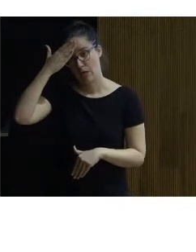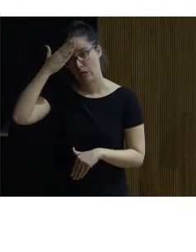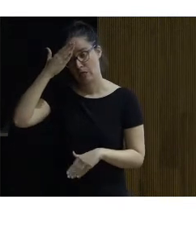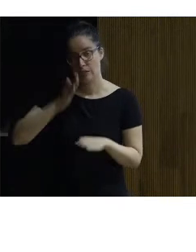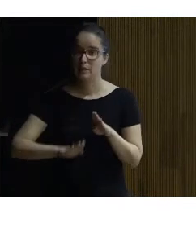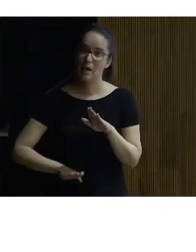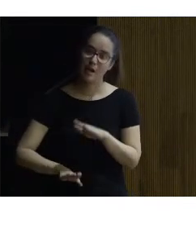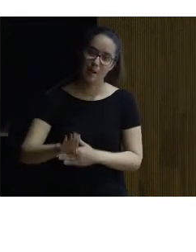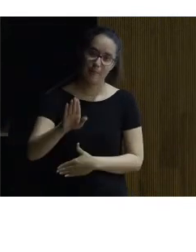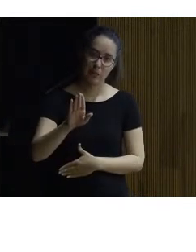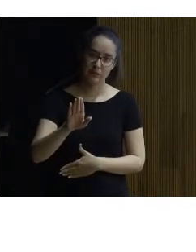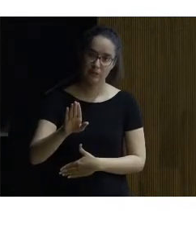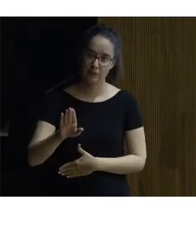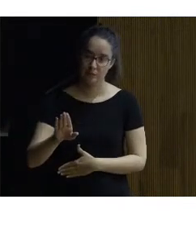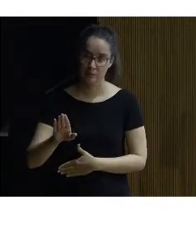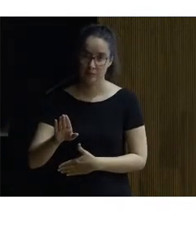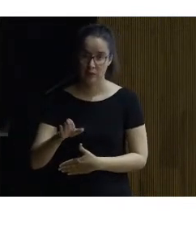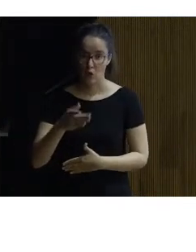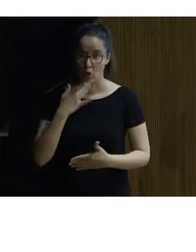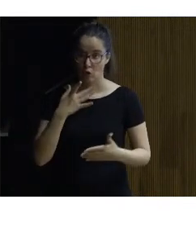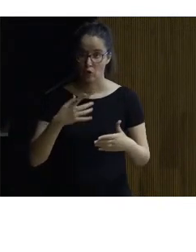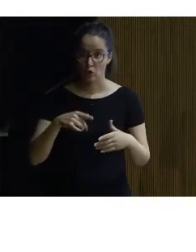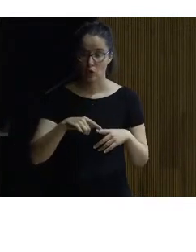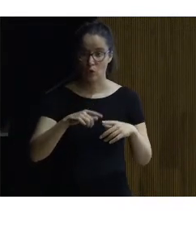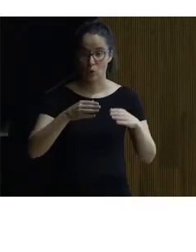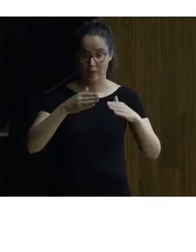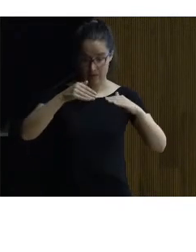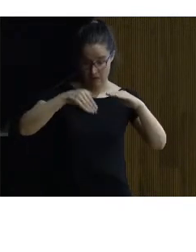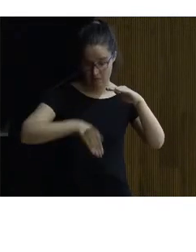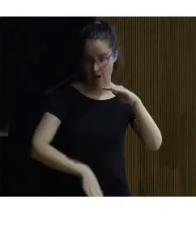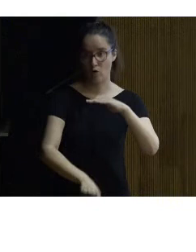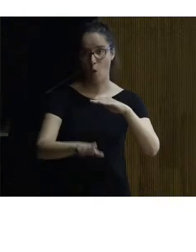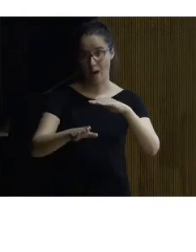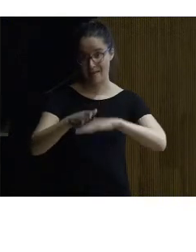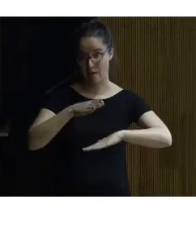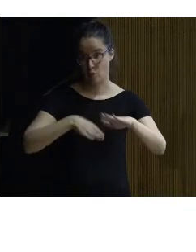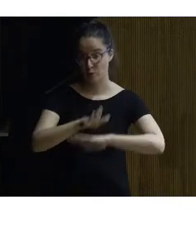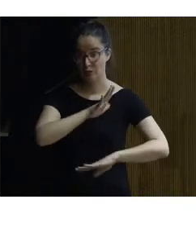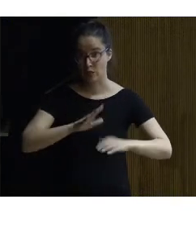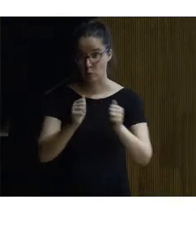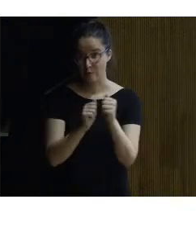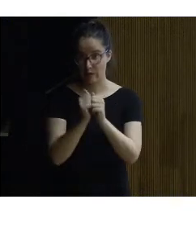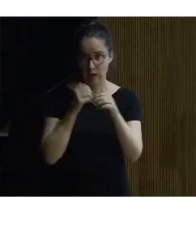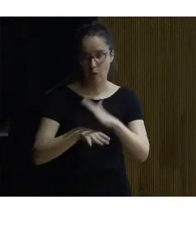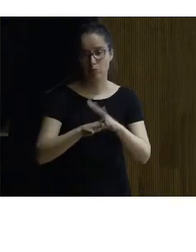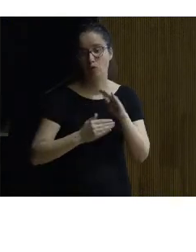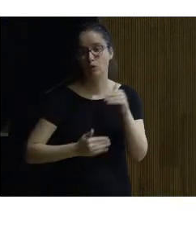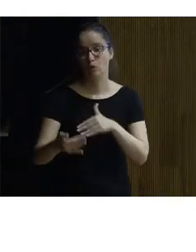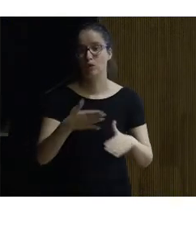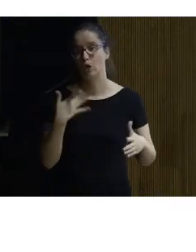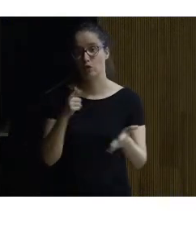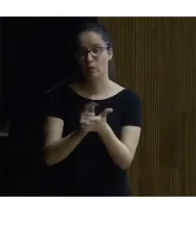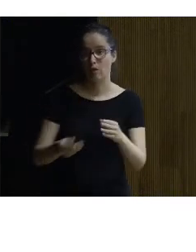rampa la pieza que recortamos está enterrada ahí debajo por si algún día se quiere volver a